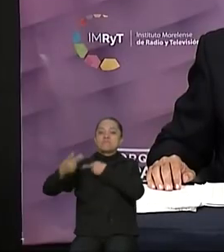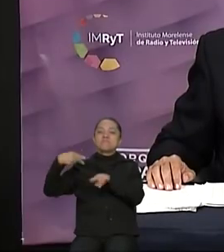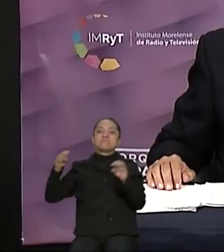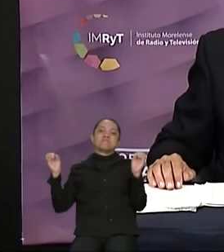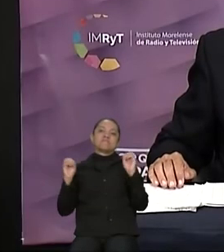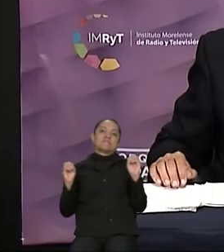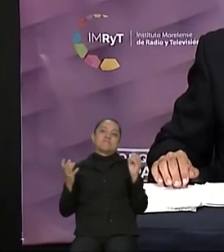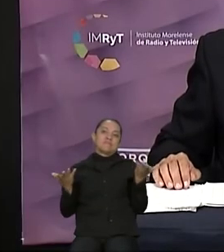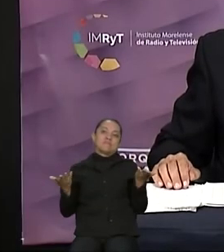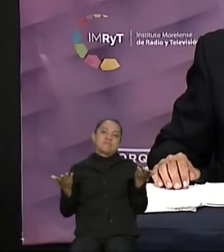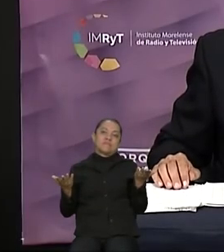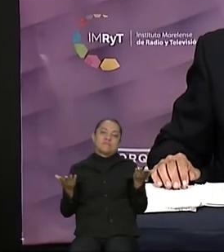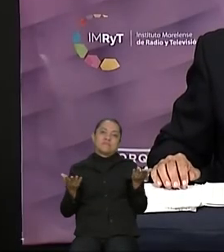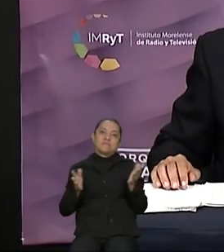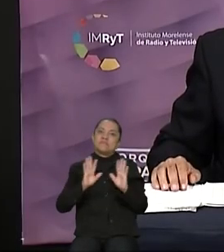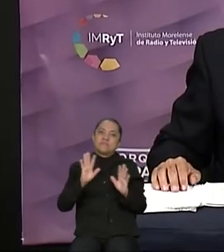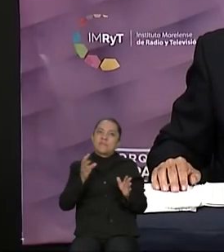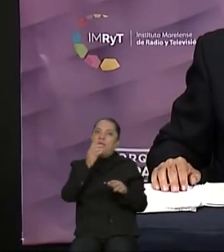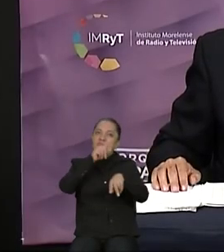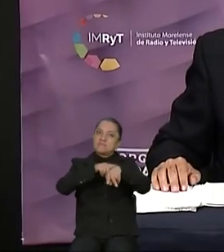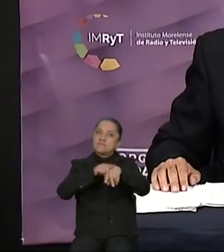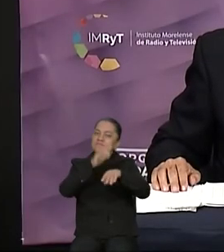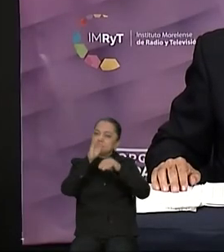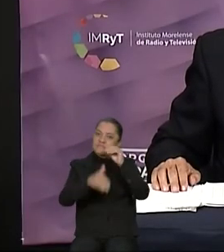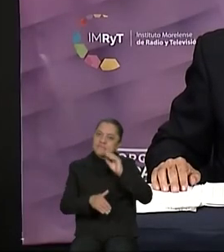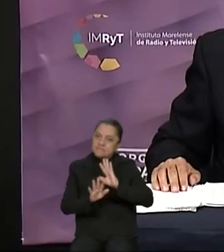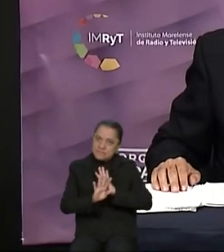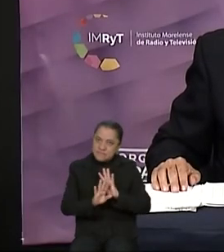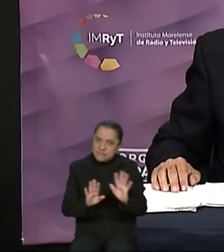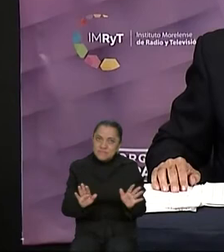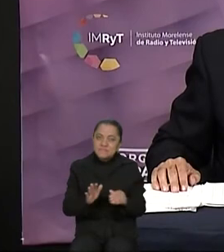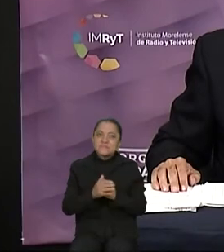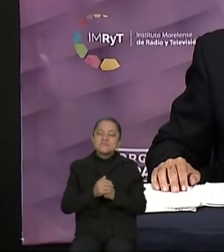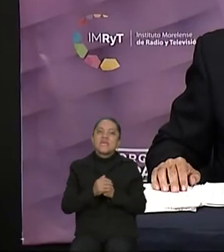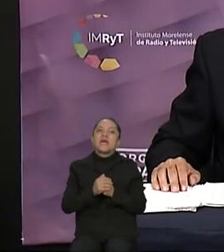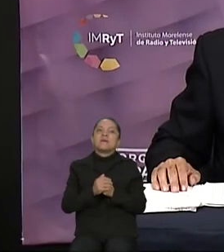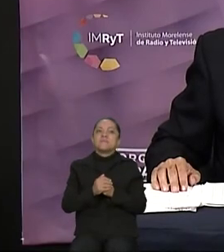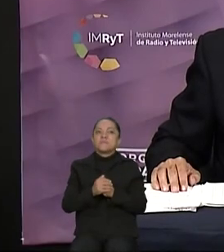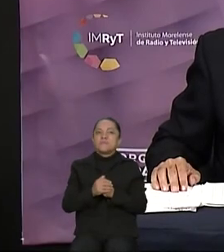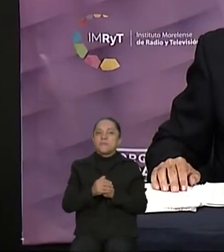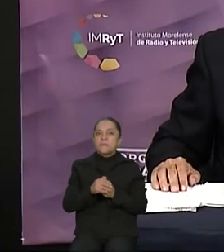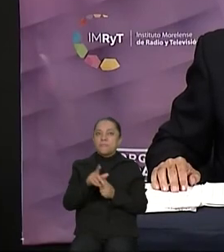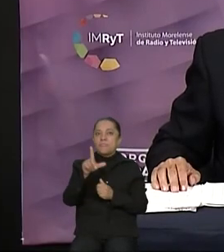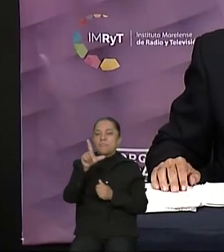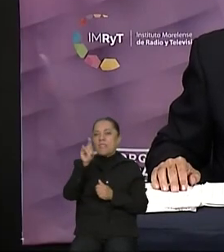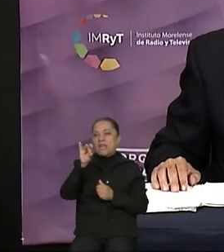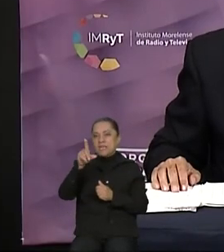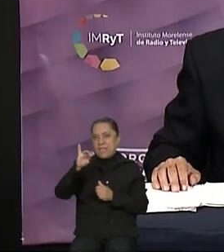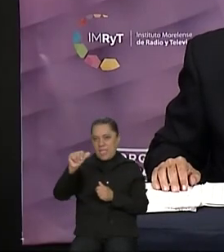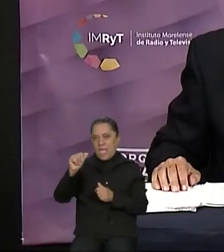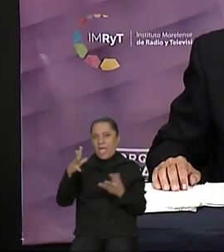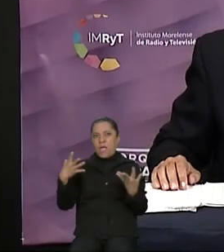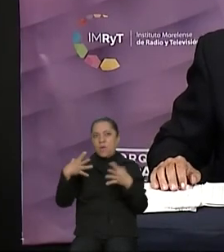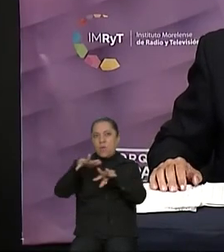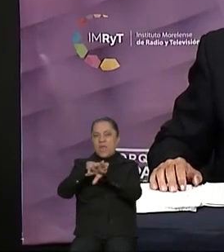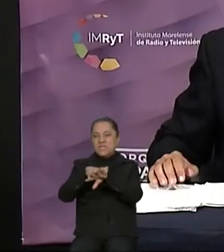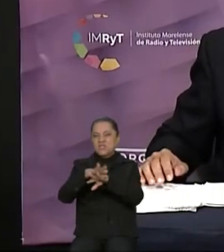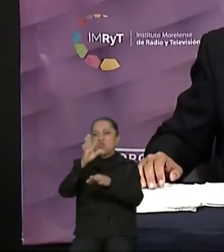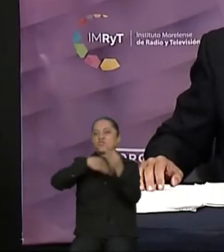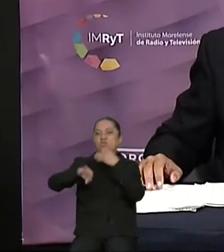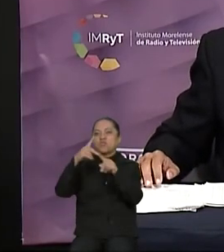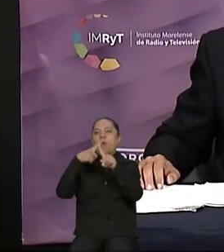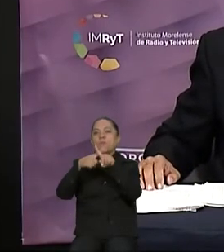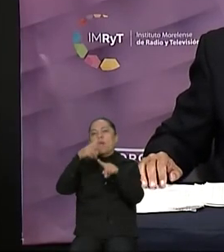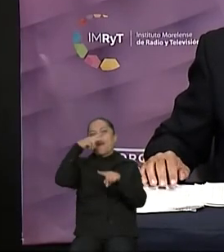candidata. Muchas gracias. Lilia Ibarra Campos de la coalición Todos por México, integrado por el PRI, Partido Verde Ecologista de México